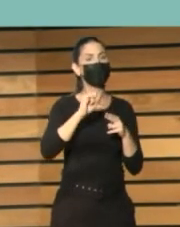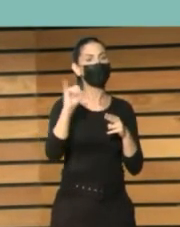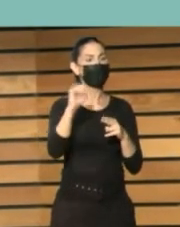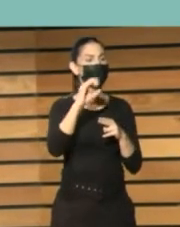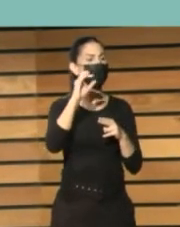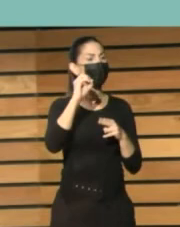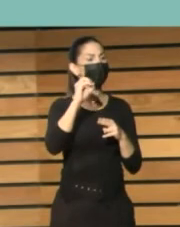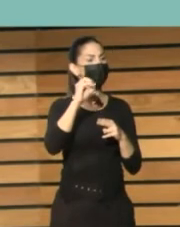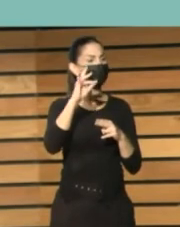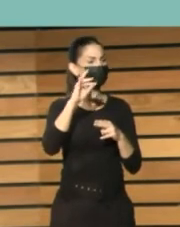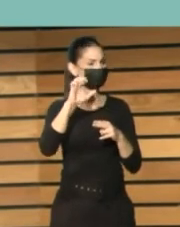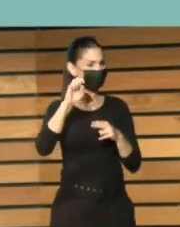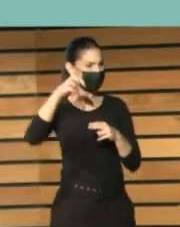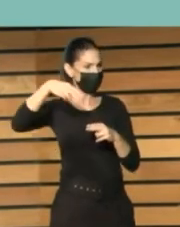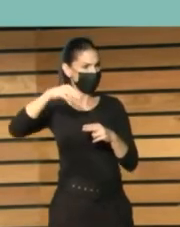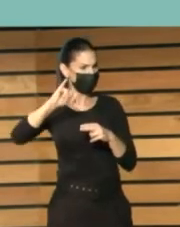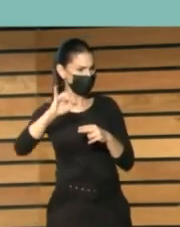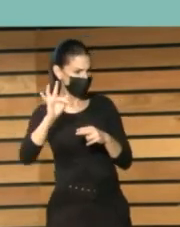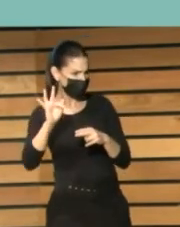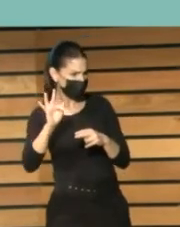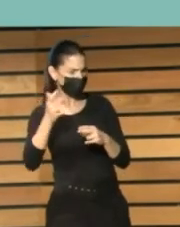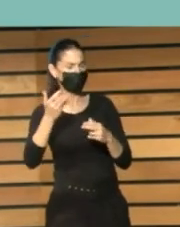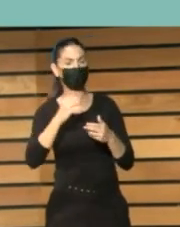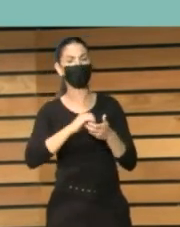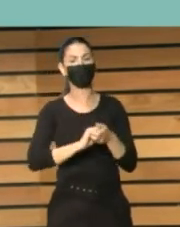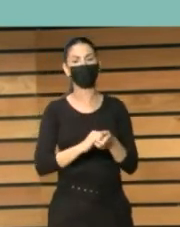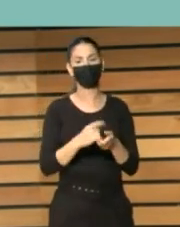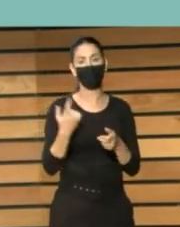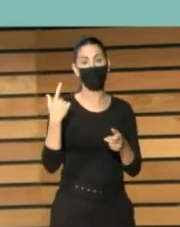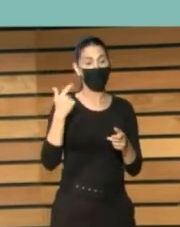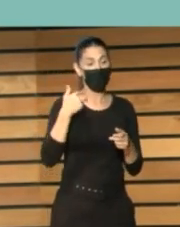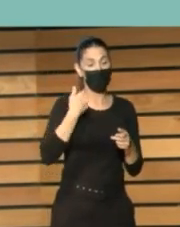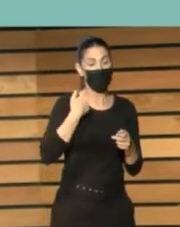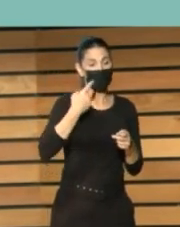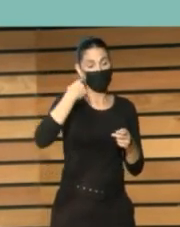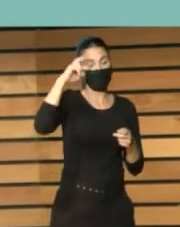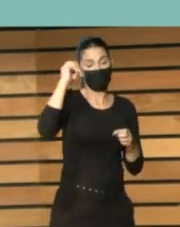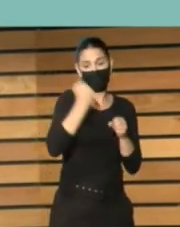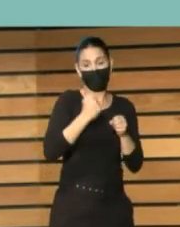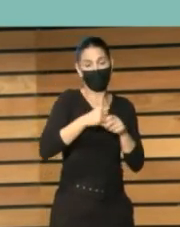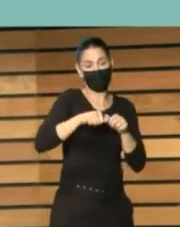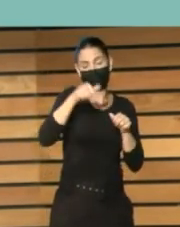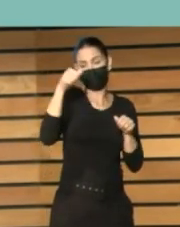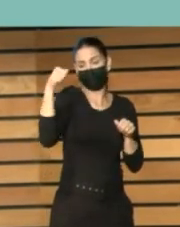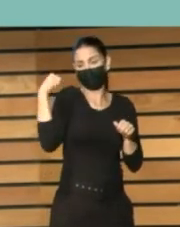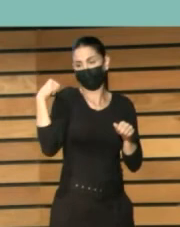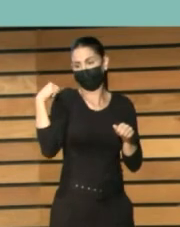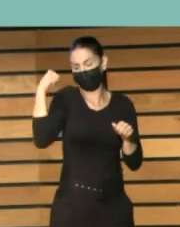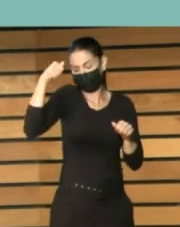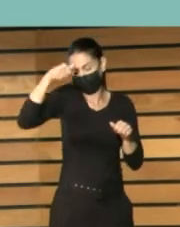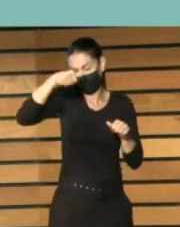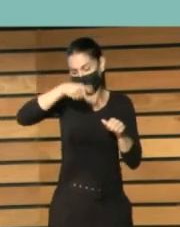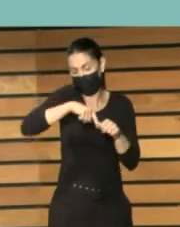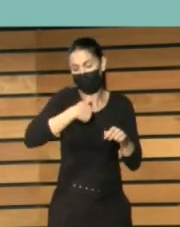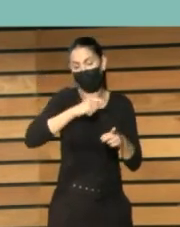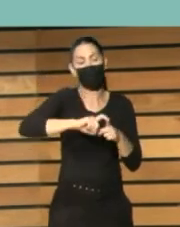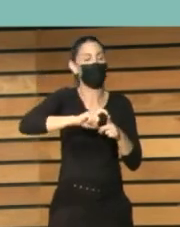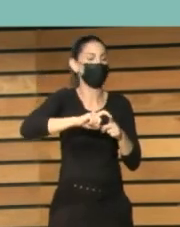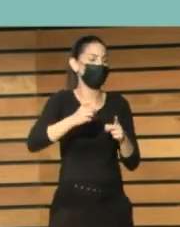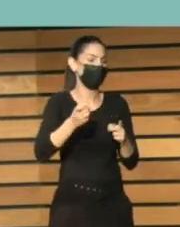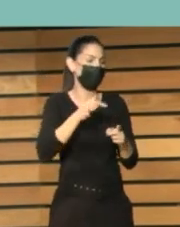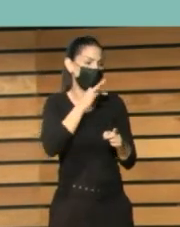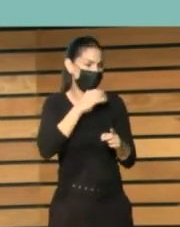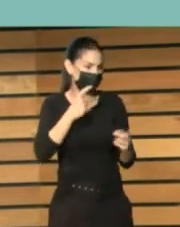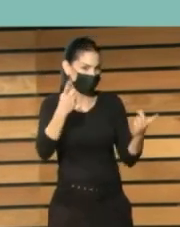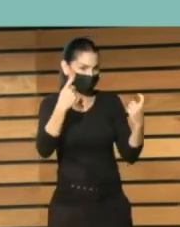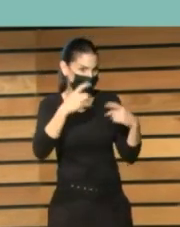A lo largo de mi trayectoria profesional, he visto un poco de todo. No he tenido que ir al psicólogo, pero casi. Entonces,